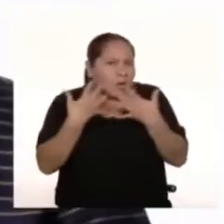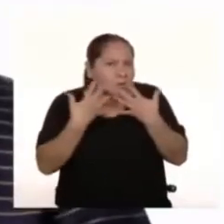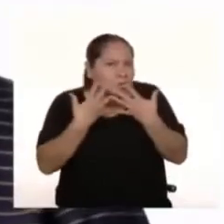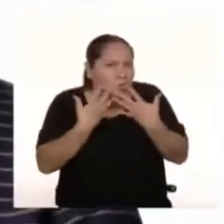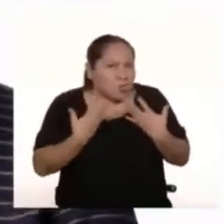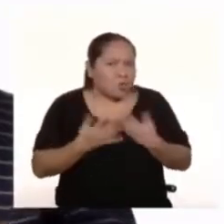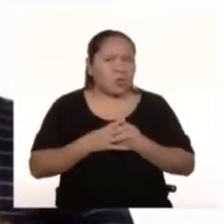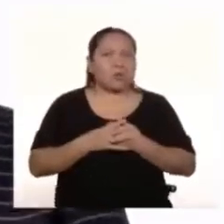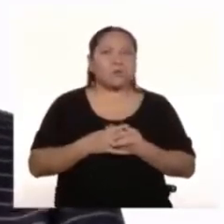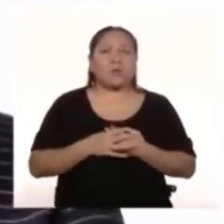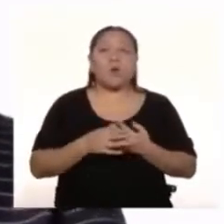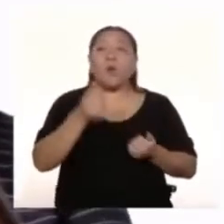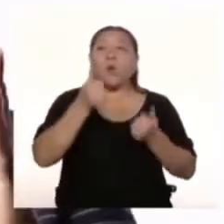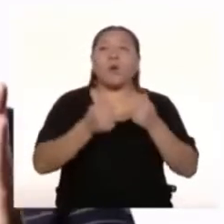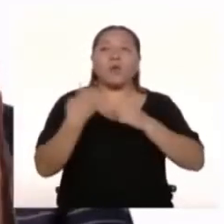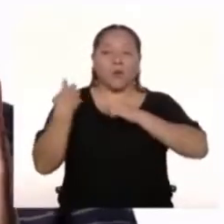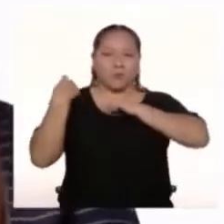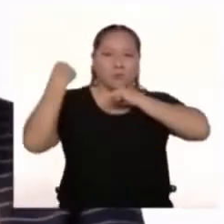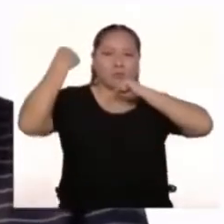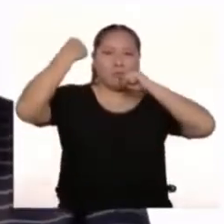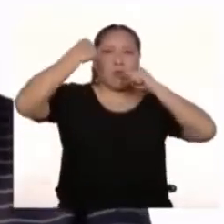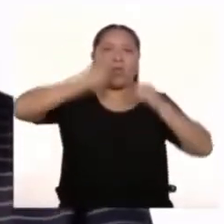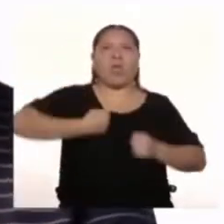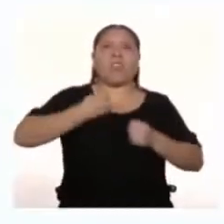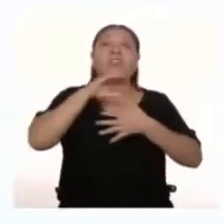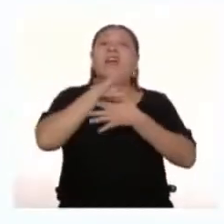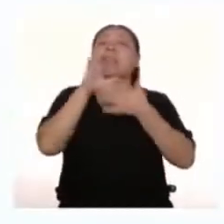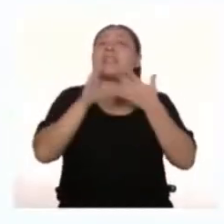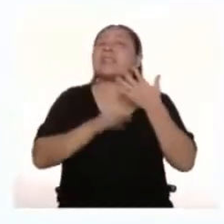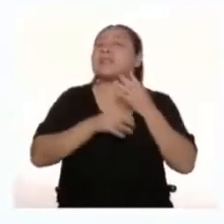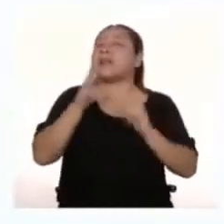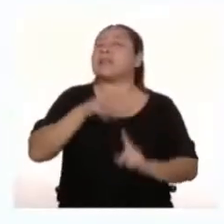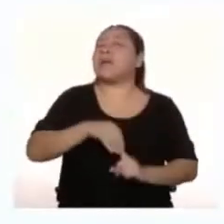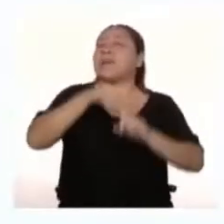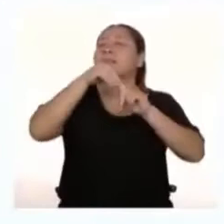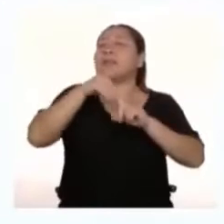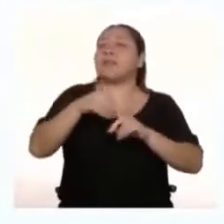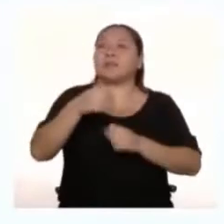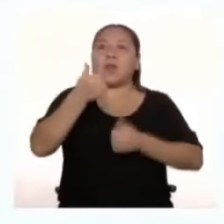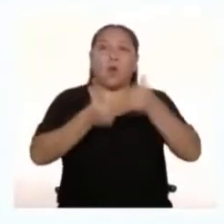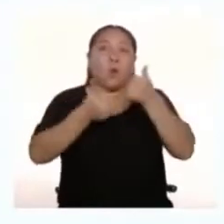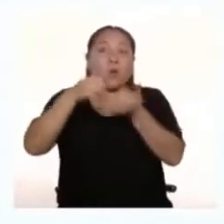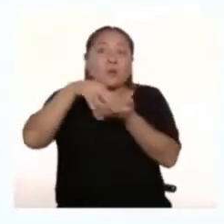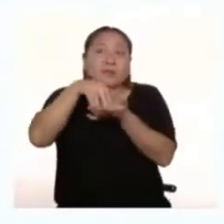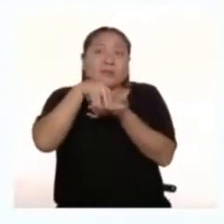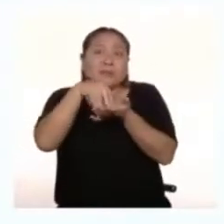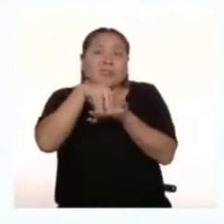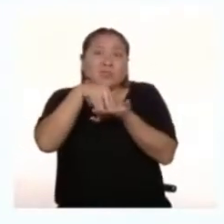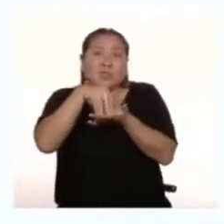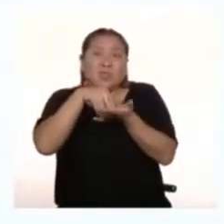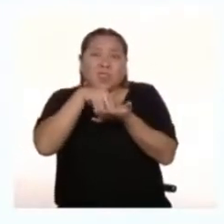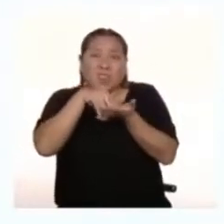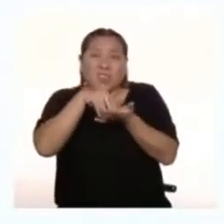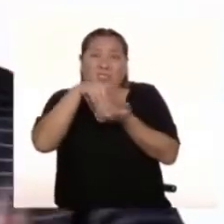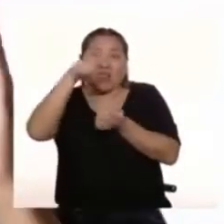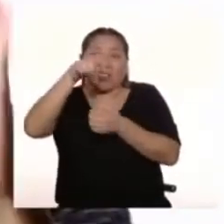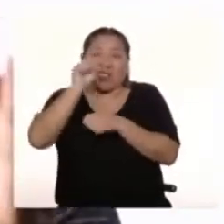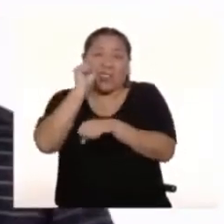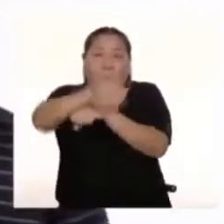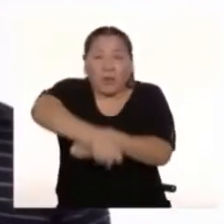¿Cuáles son tus poderes O cualidades? ¿Y cuáles son tus debilidades Por superar?